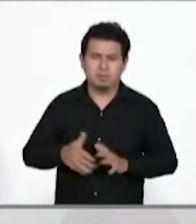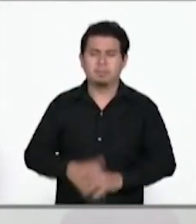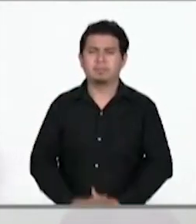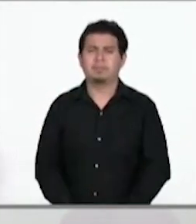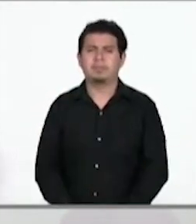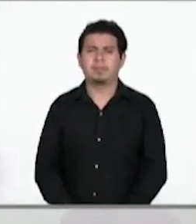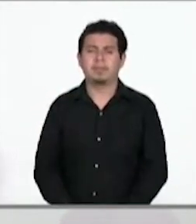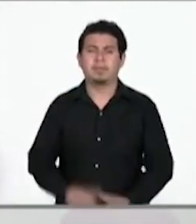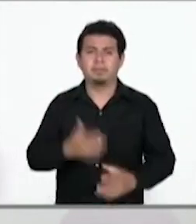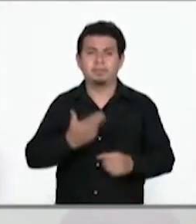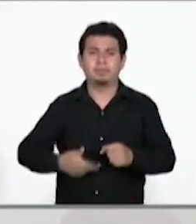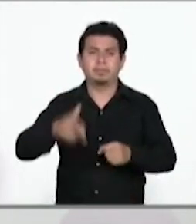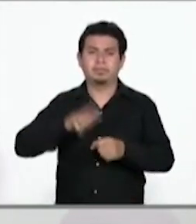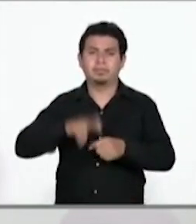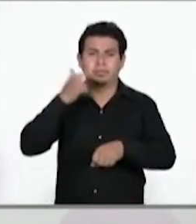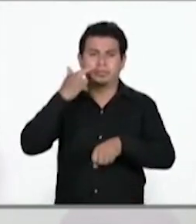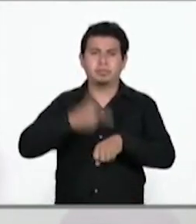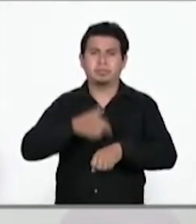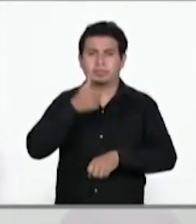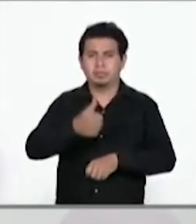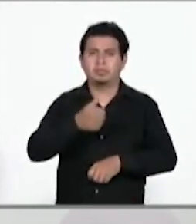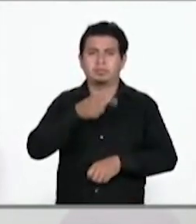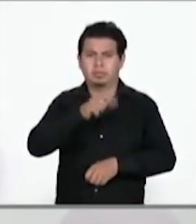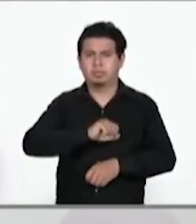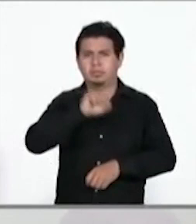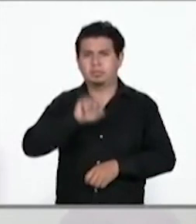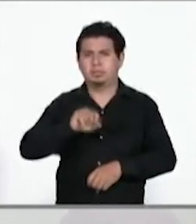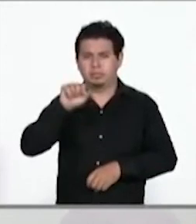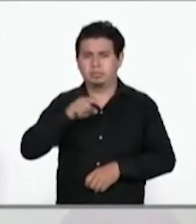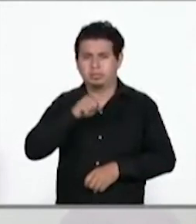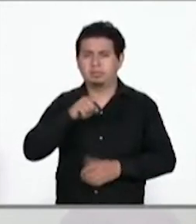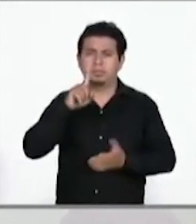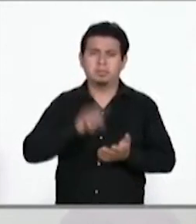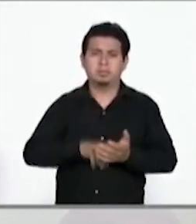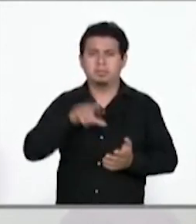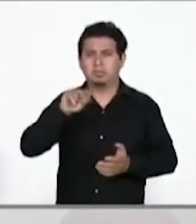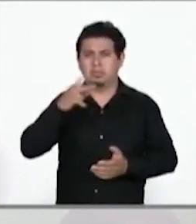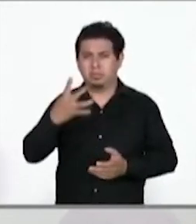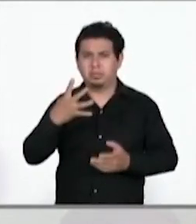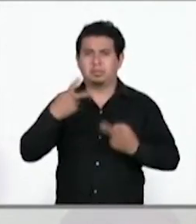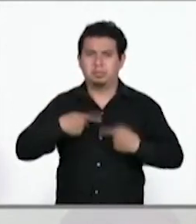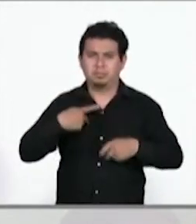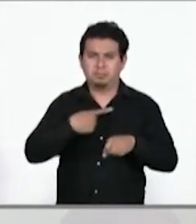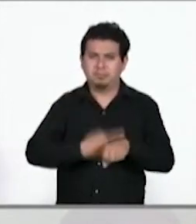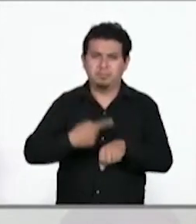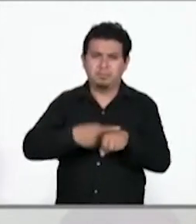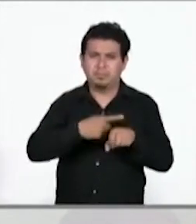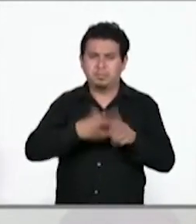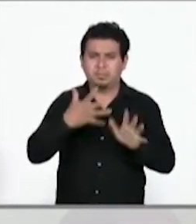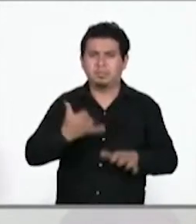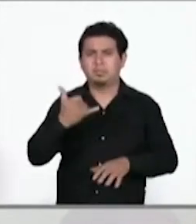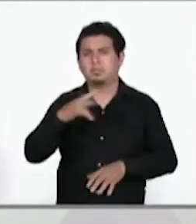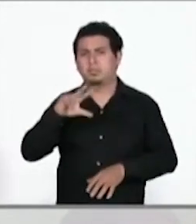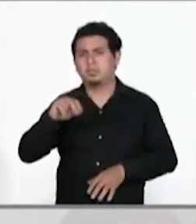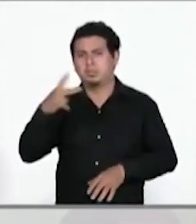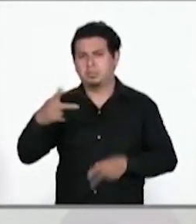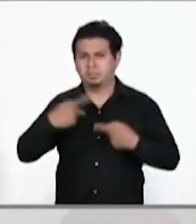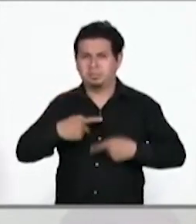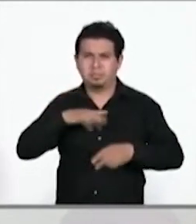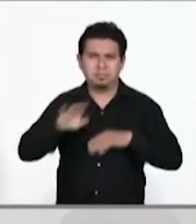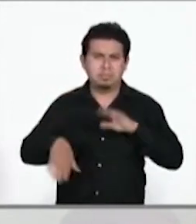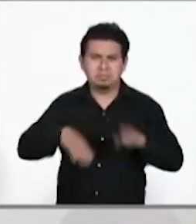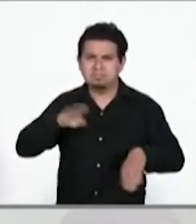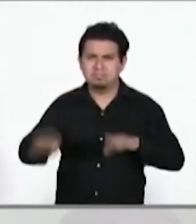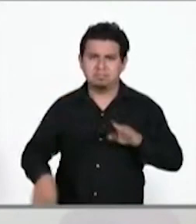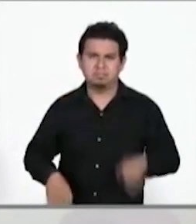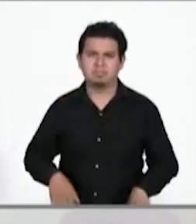Y en la jurisdicción sanitaria número seis, Sierra, 1.084 casos confirmados y 88 defunciones.